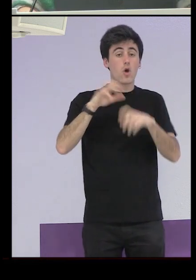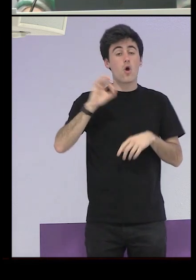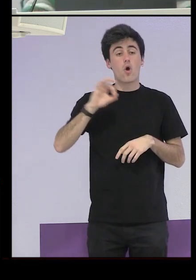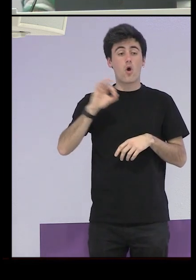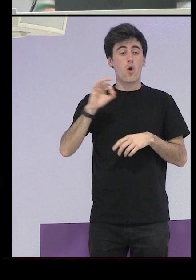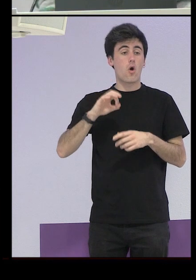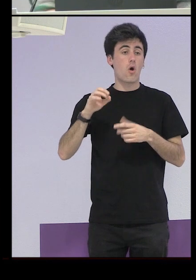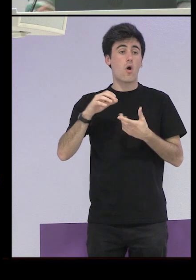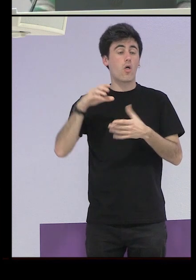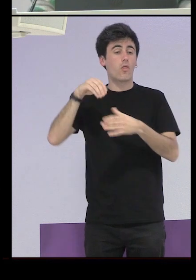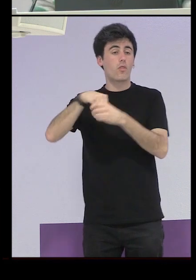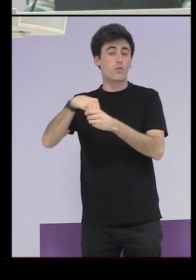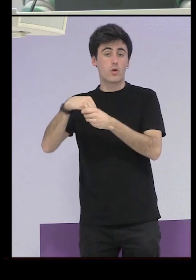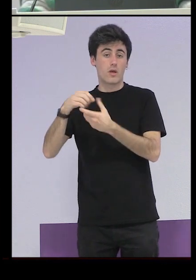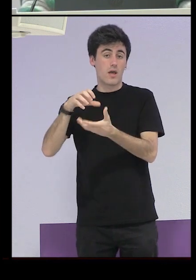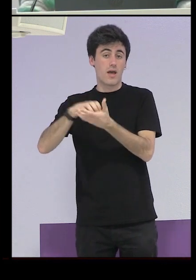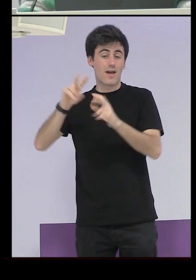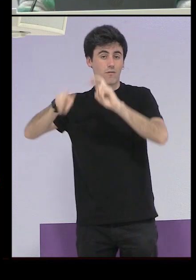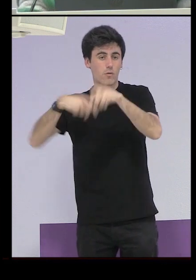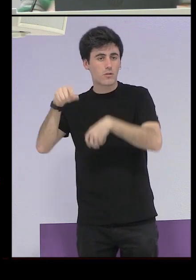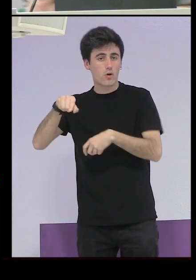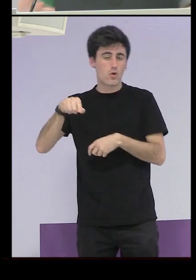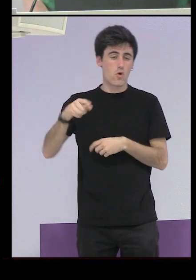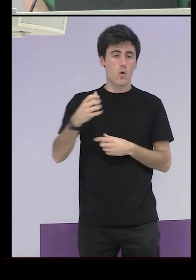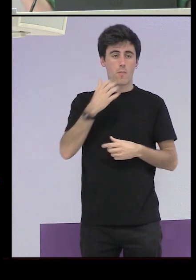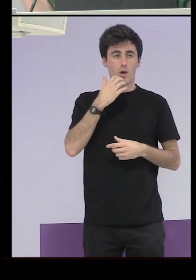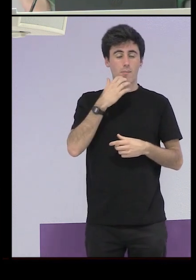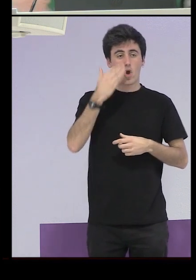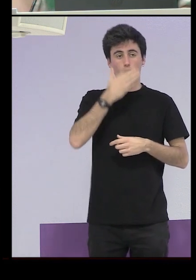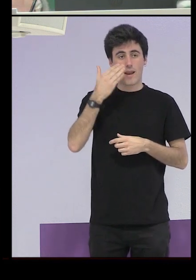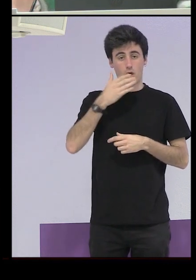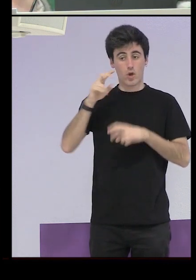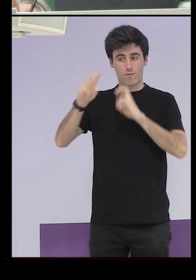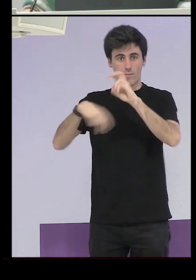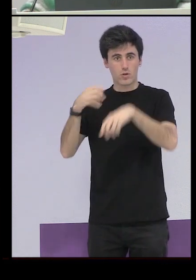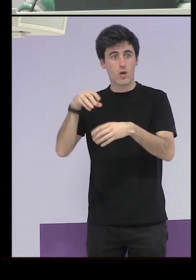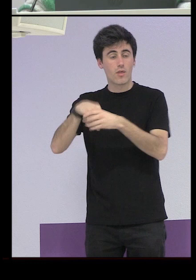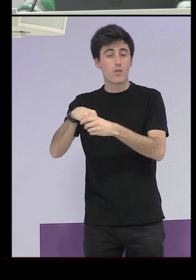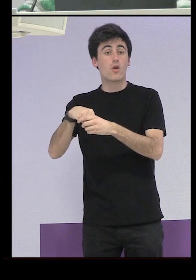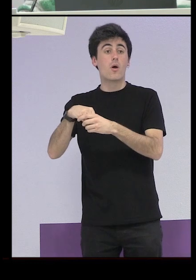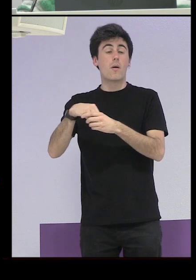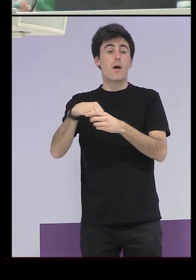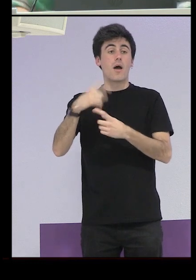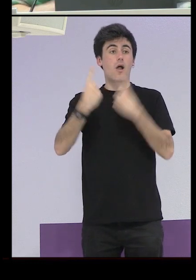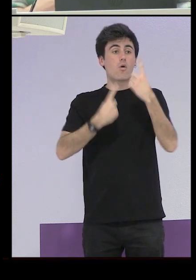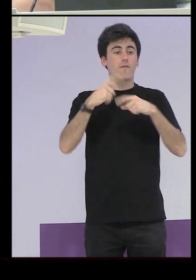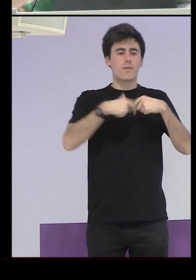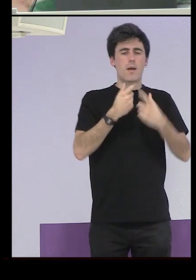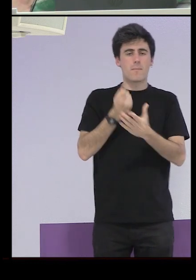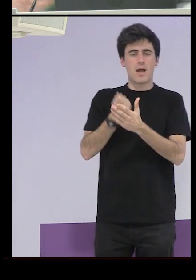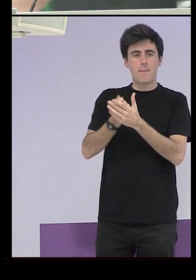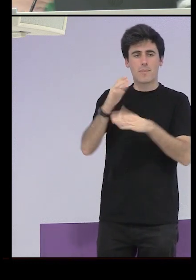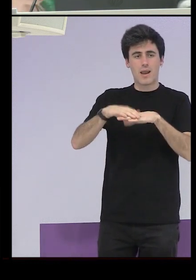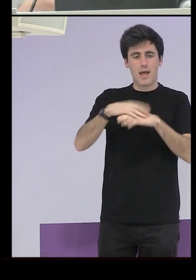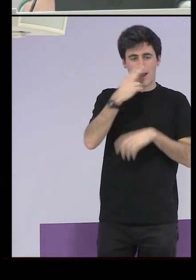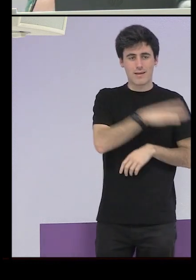dentro de un reformatorio eso también pasaba que igual era un colegio un reformatorio donde las familias pagaban porque sus hijas estuvieran ahí y algunas